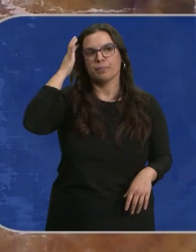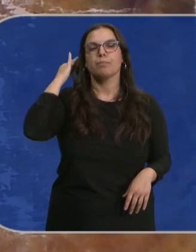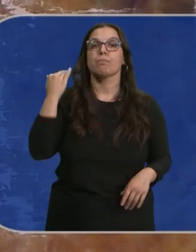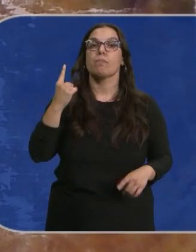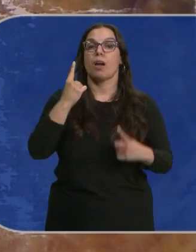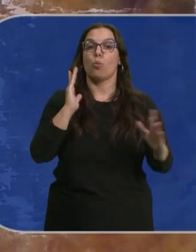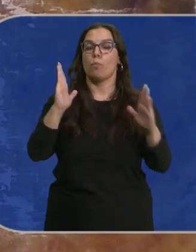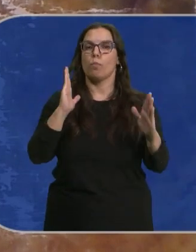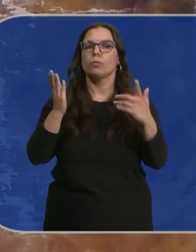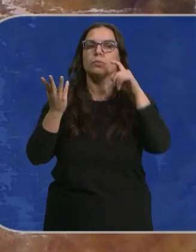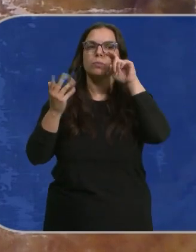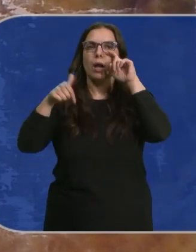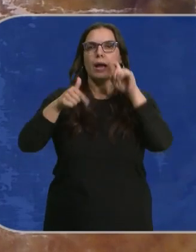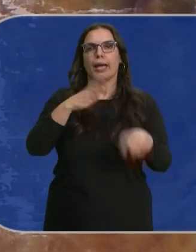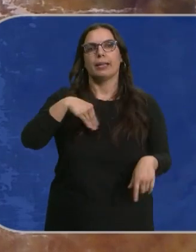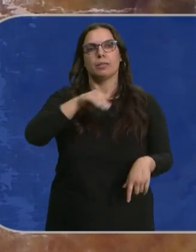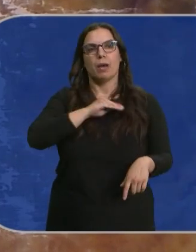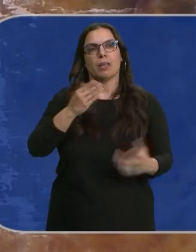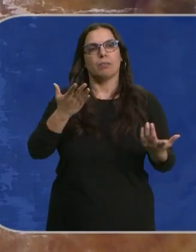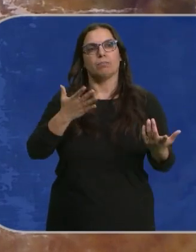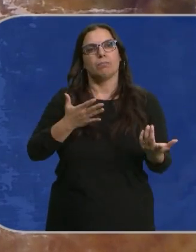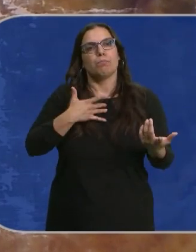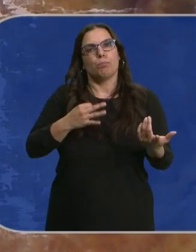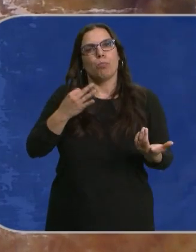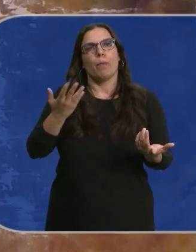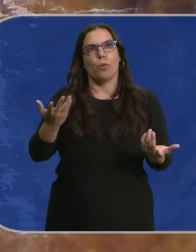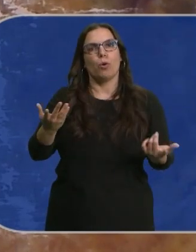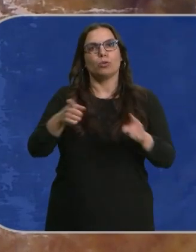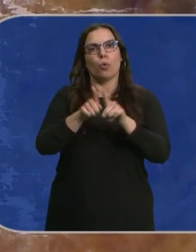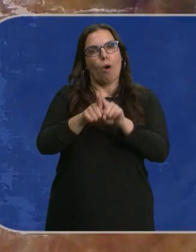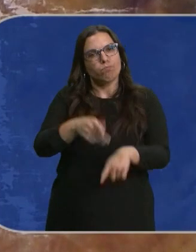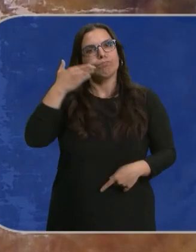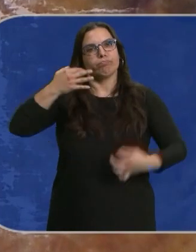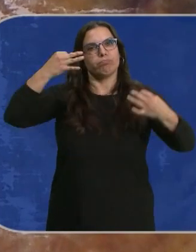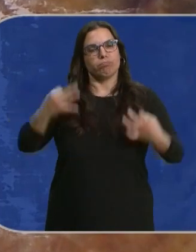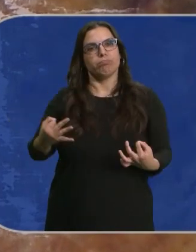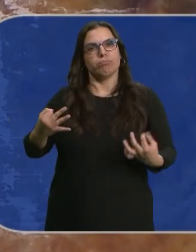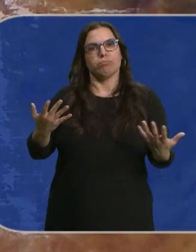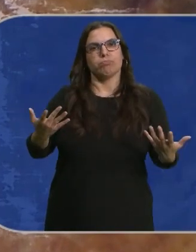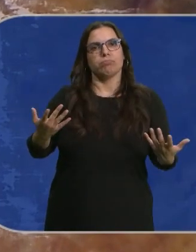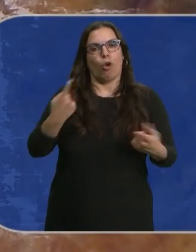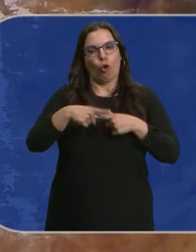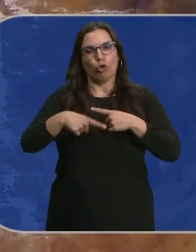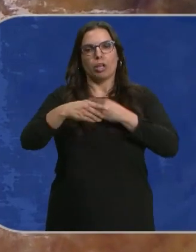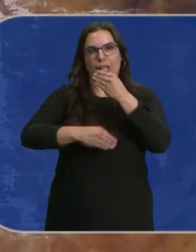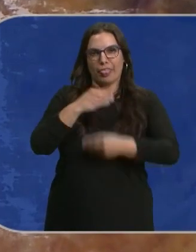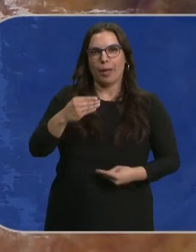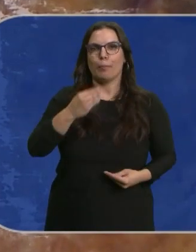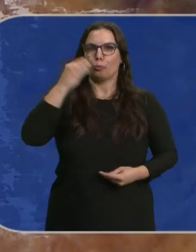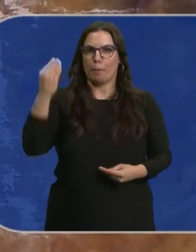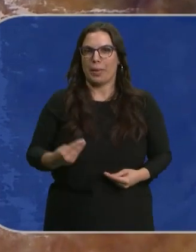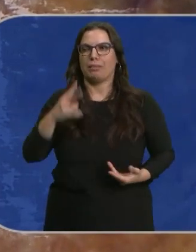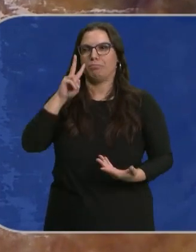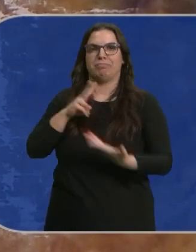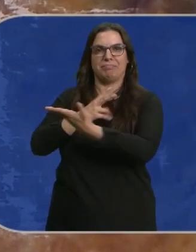Hay momentos en que en este país podemos sacar pecho y decir que podemos estar muy orgullosos de lo que hacemos y